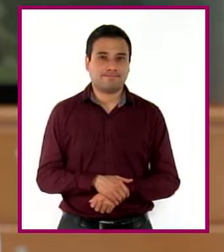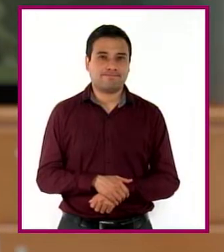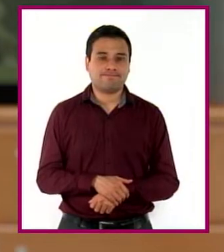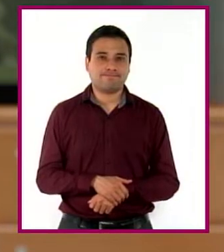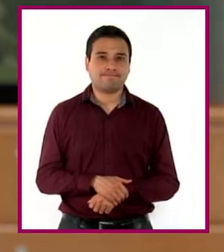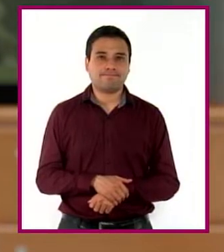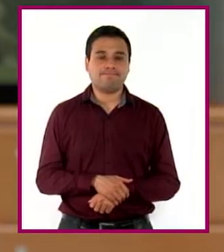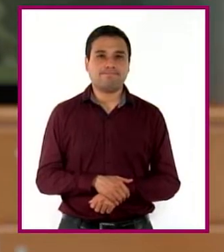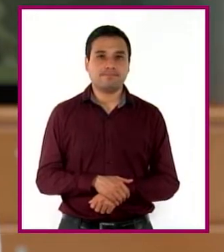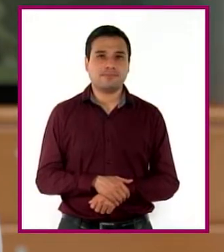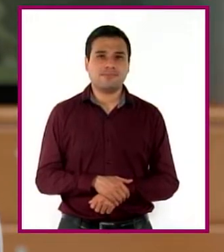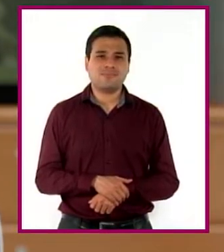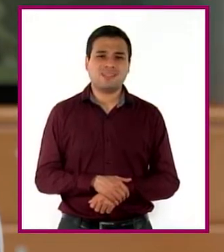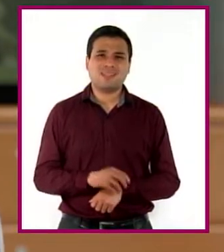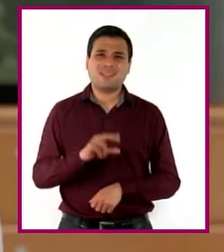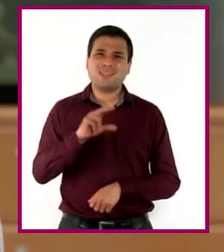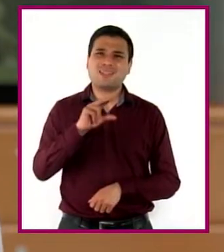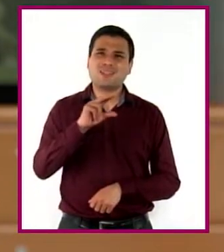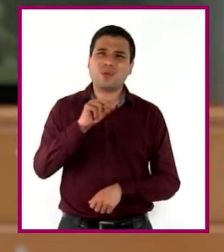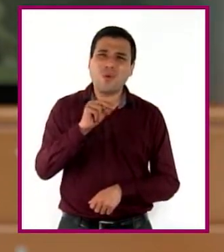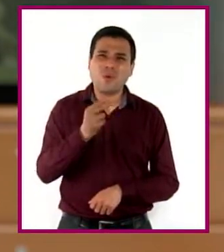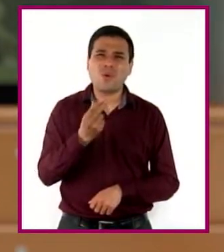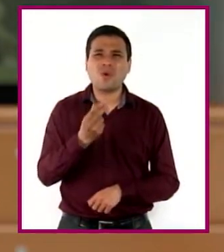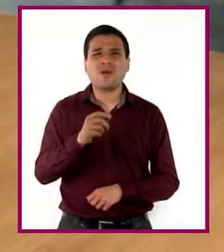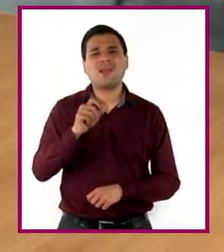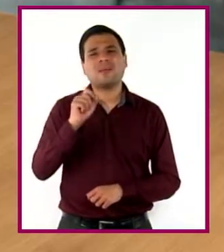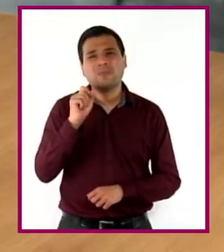Ay, no. ¿También aquí están con eso?